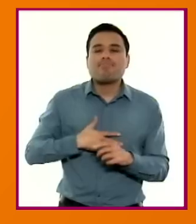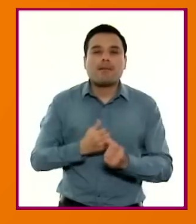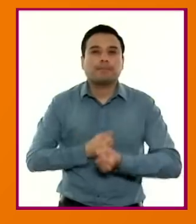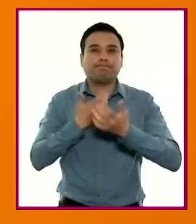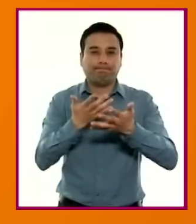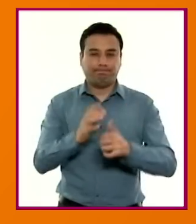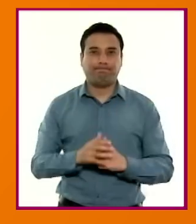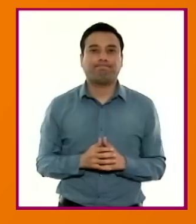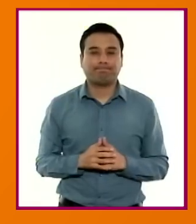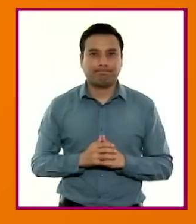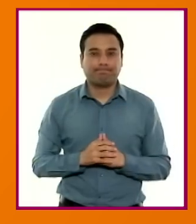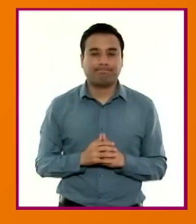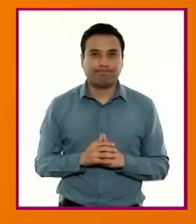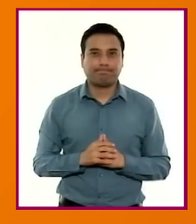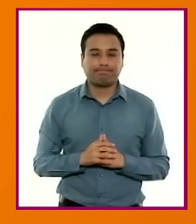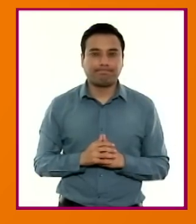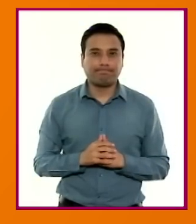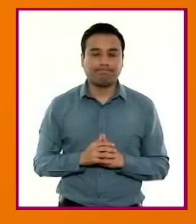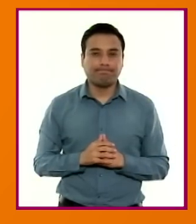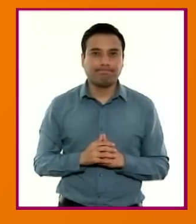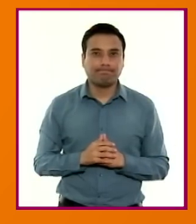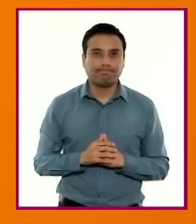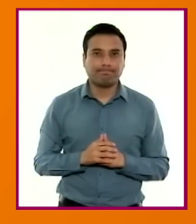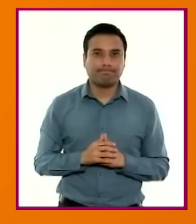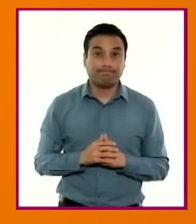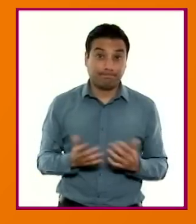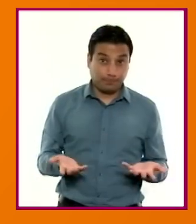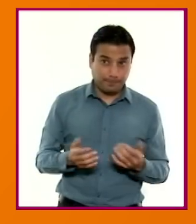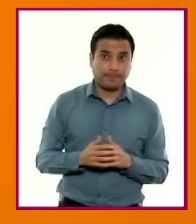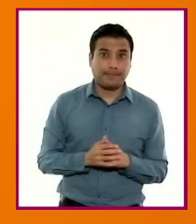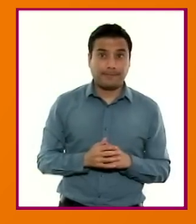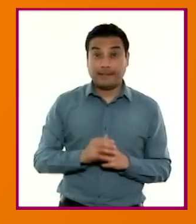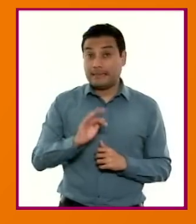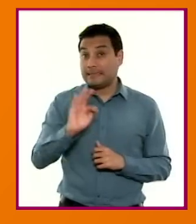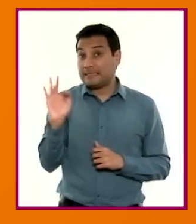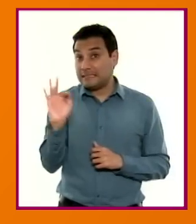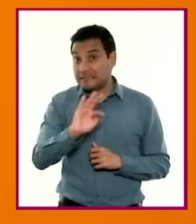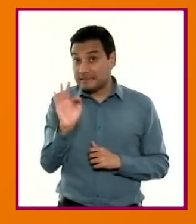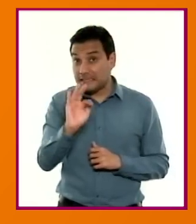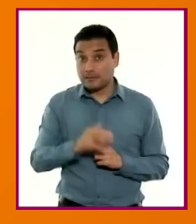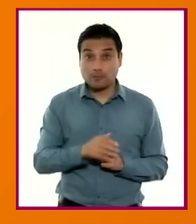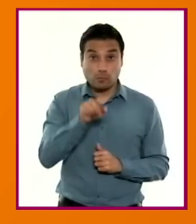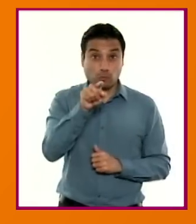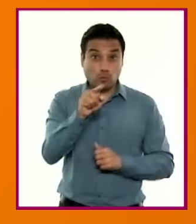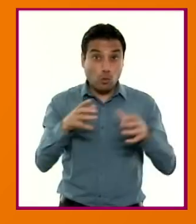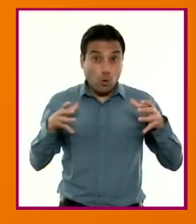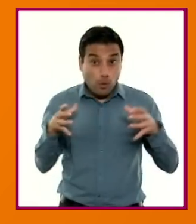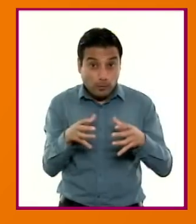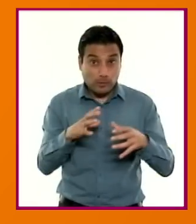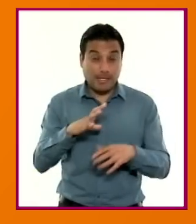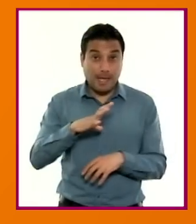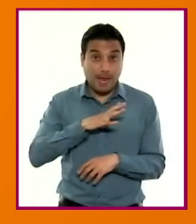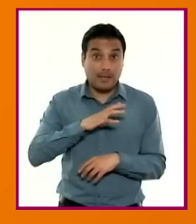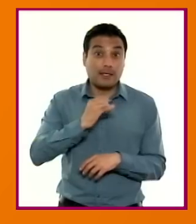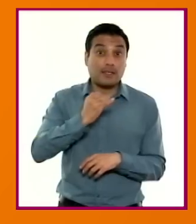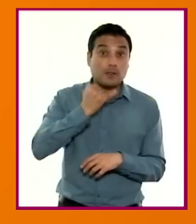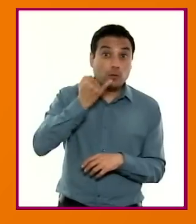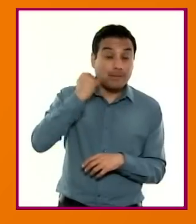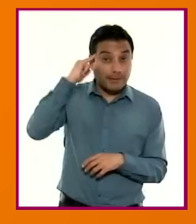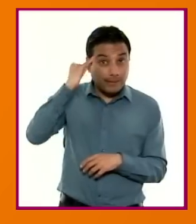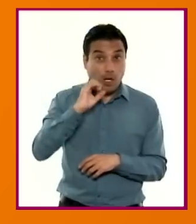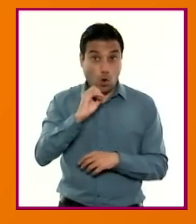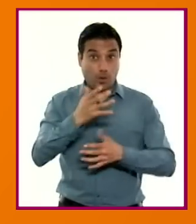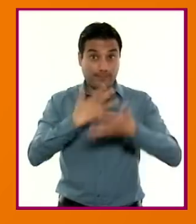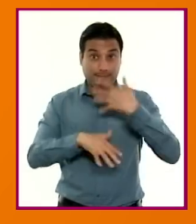Al considerar contextos en los que tienen presencia las lenguas indígenas o la lengua de señas mexicana,